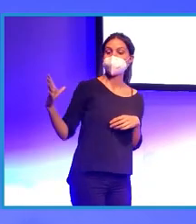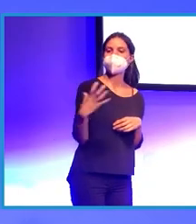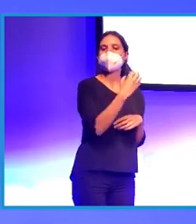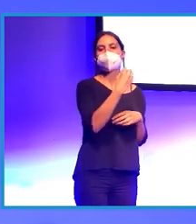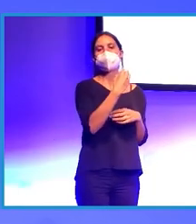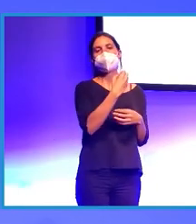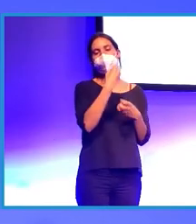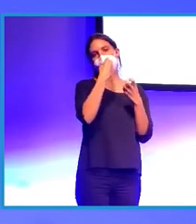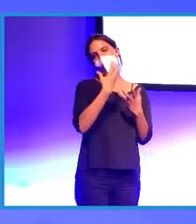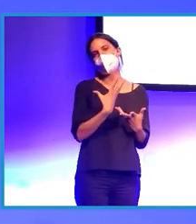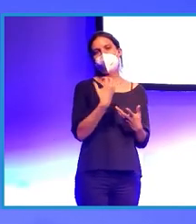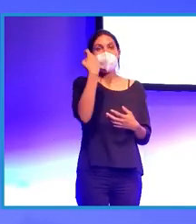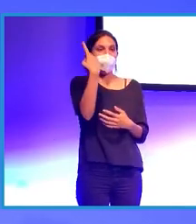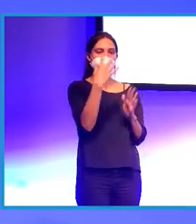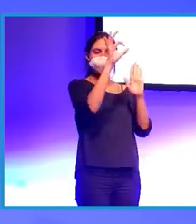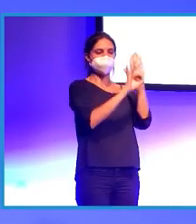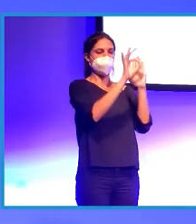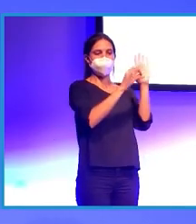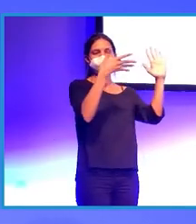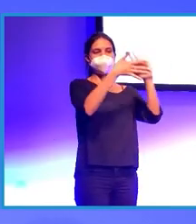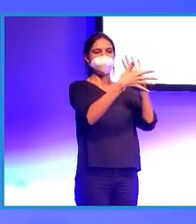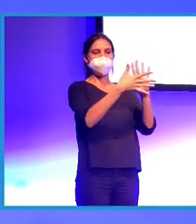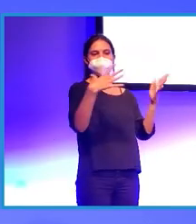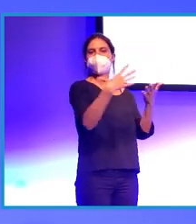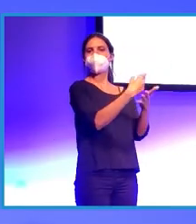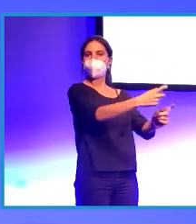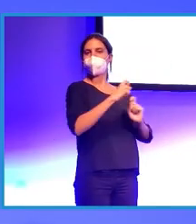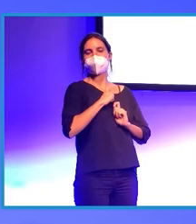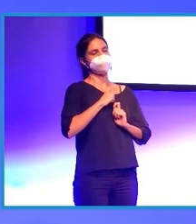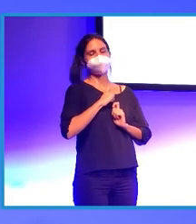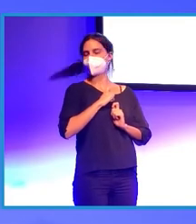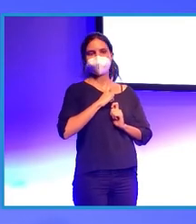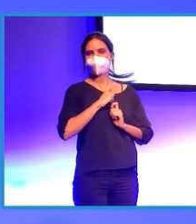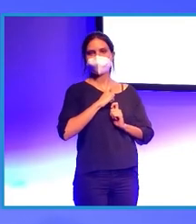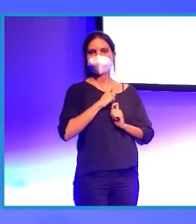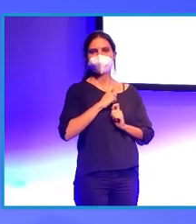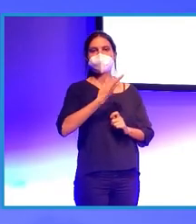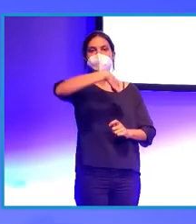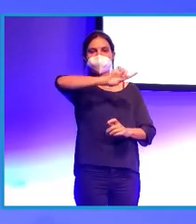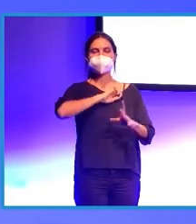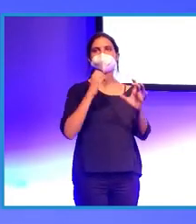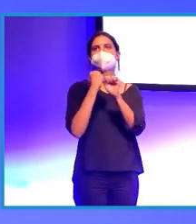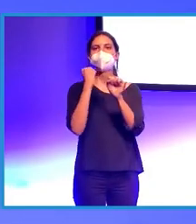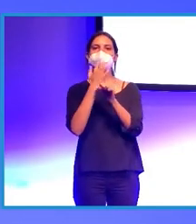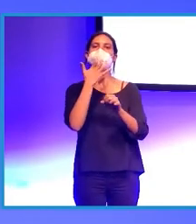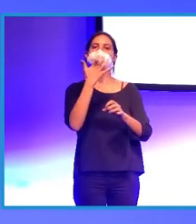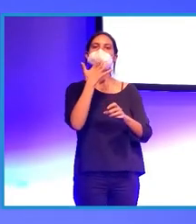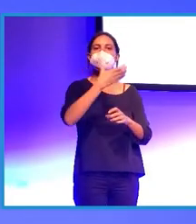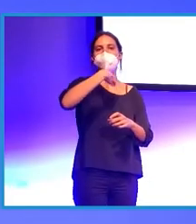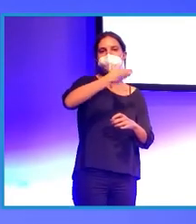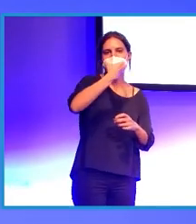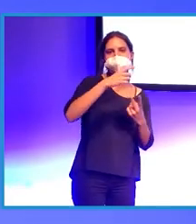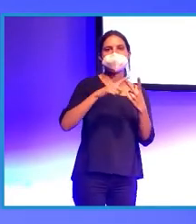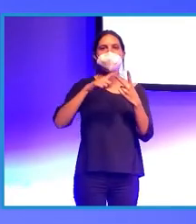software no te va a proporcionar todo lo que tú quieres en tu trabajo. Nosotros trabajamos con Max, con Maya,